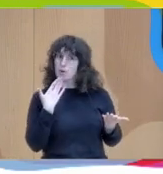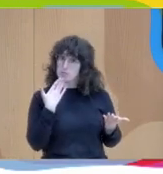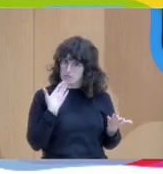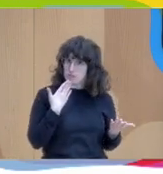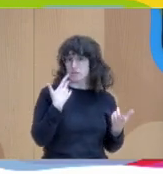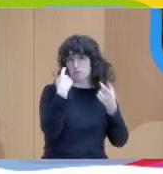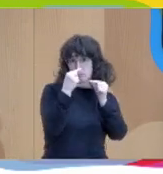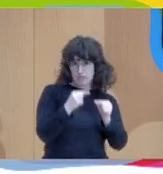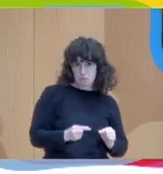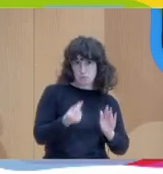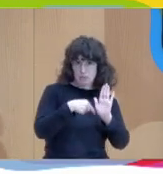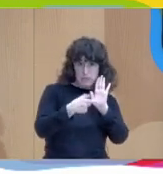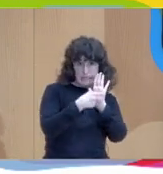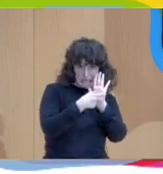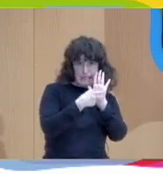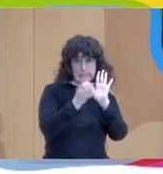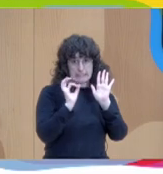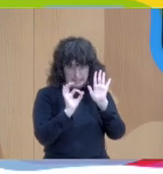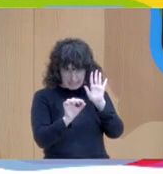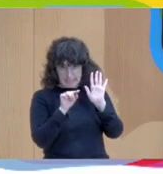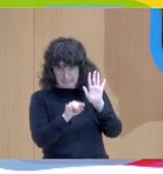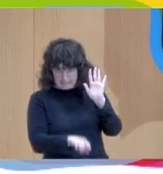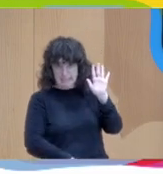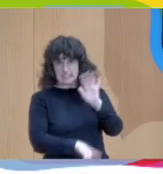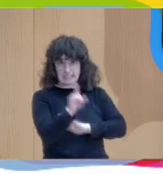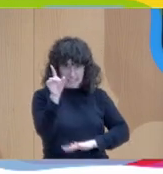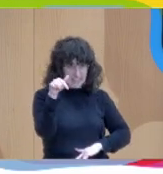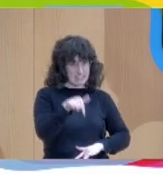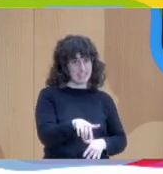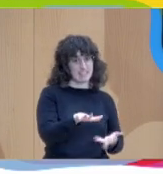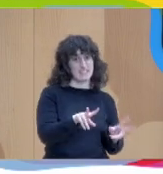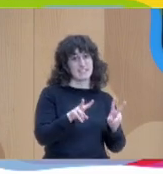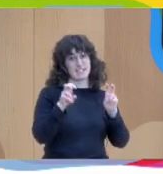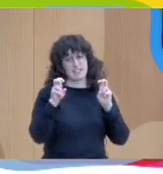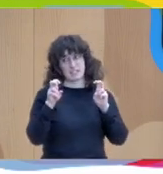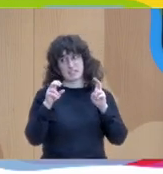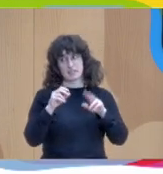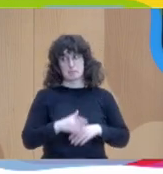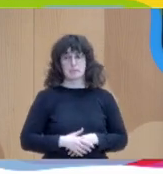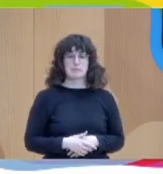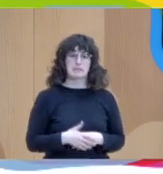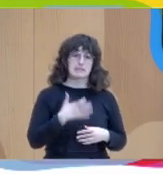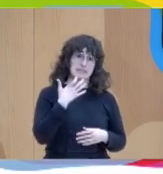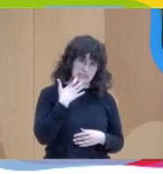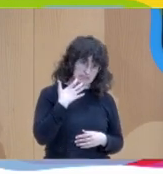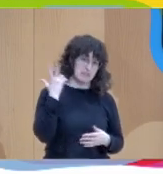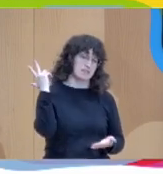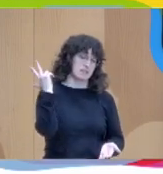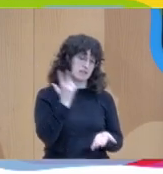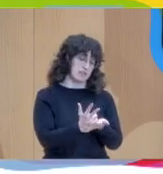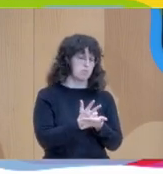presupuestaria para poder llevar a cabo esta extensión y si se apuesta por esto yo creo que